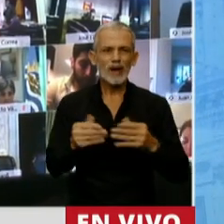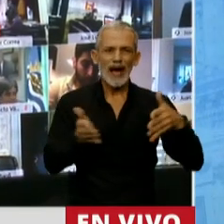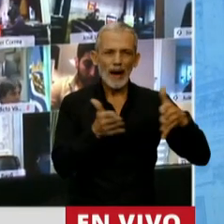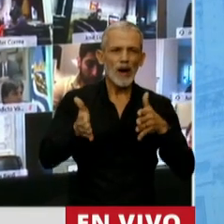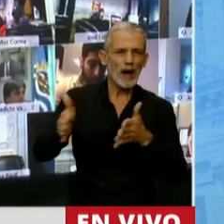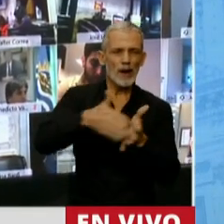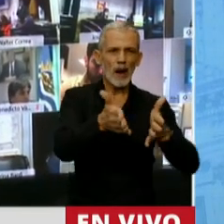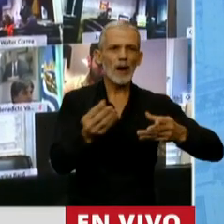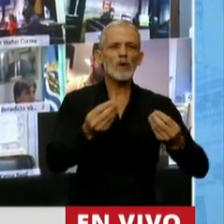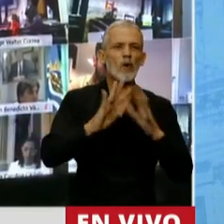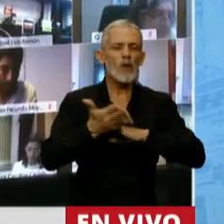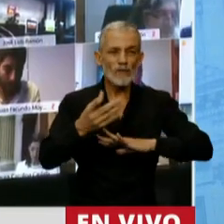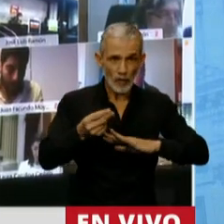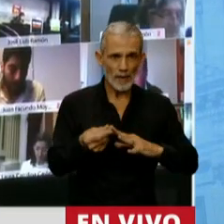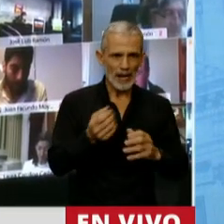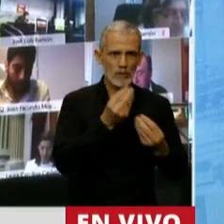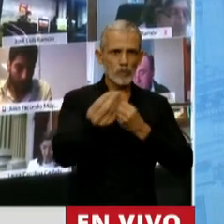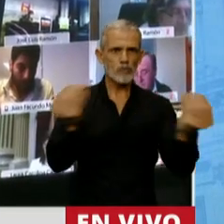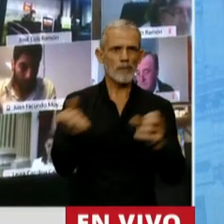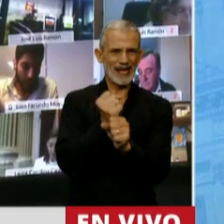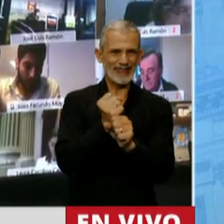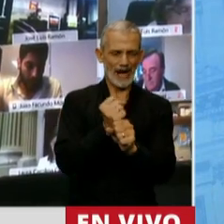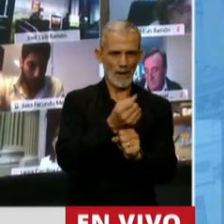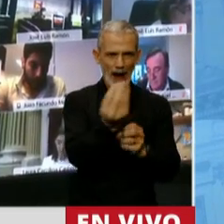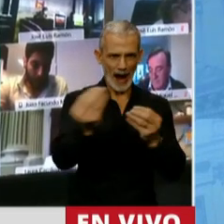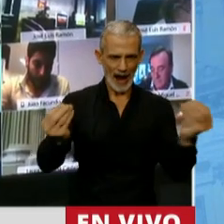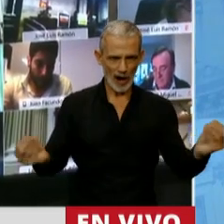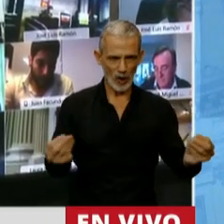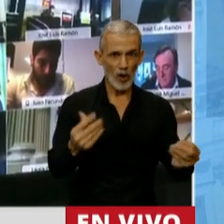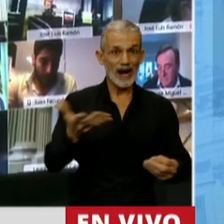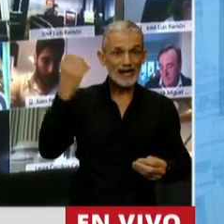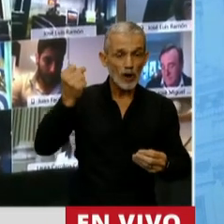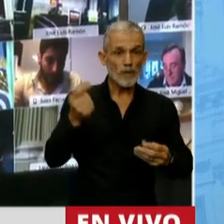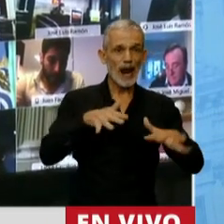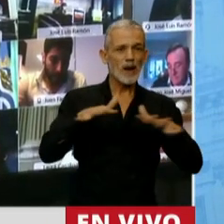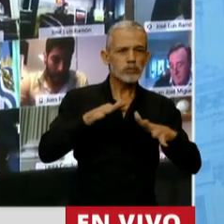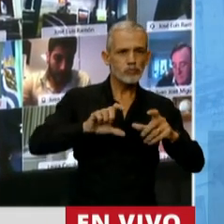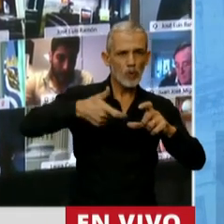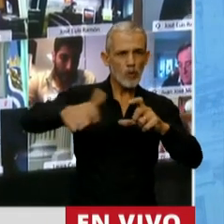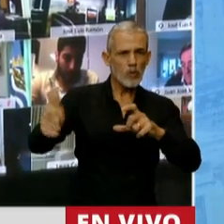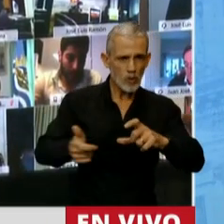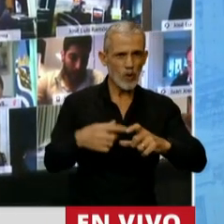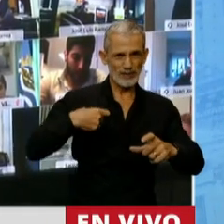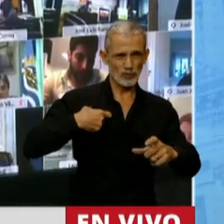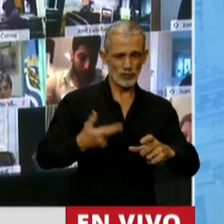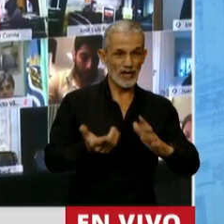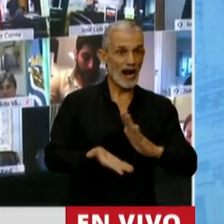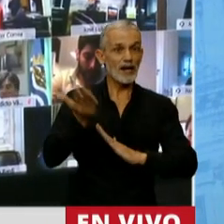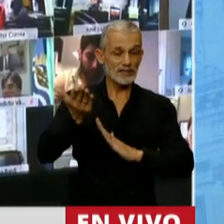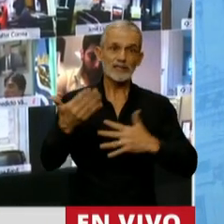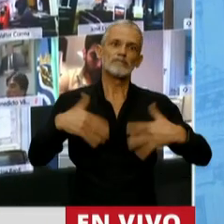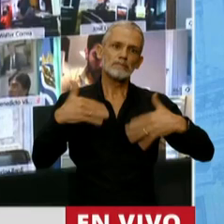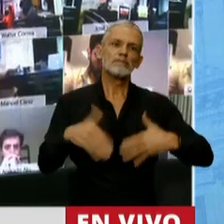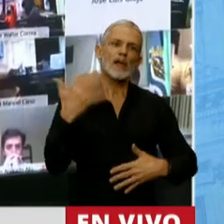caminos hacia el mercado de trabajo de esos sectores más vulnerables. Recuperar la movilidad social ascendente es un